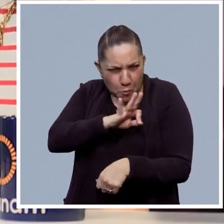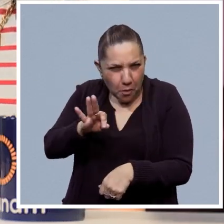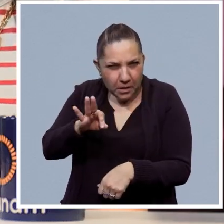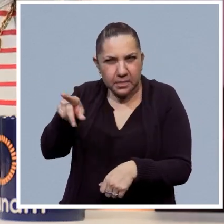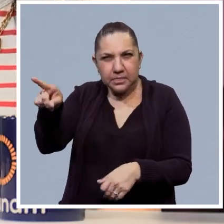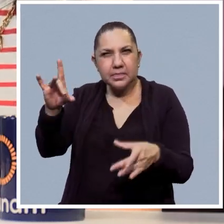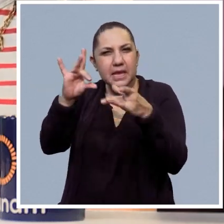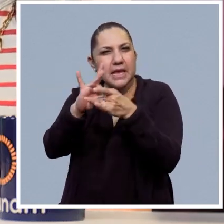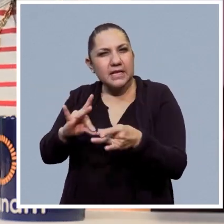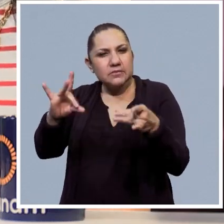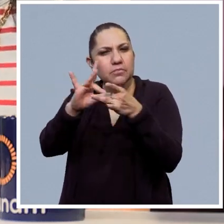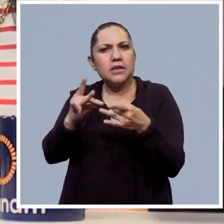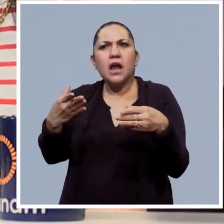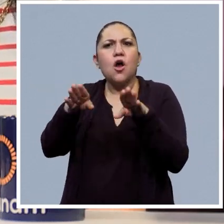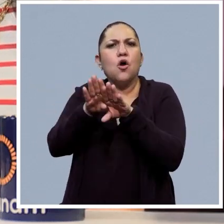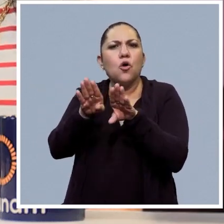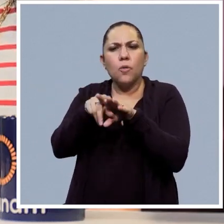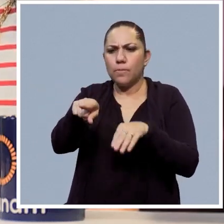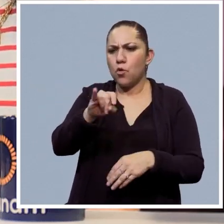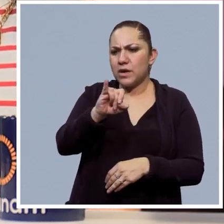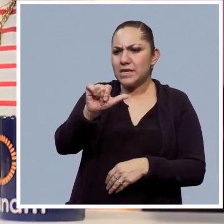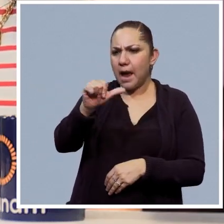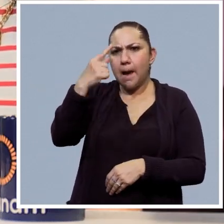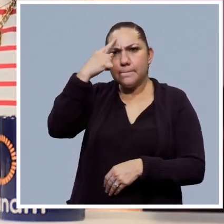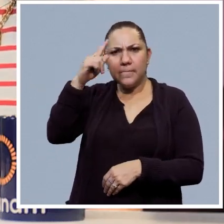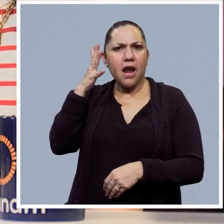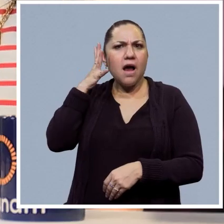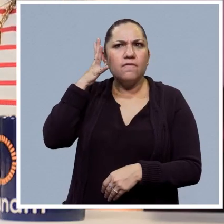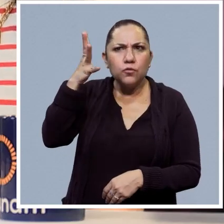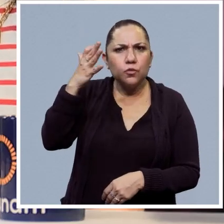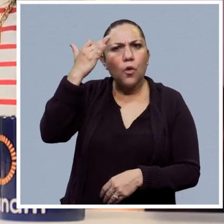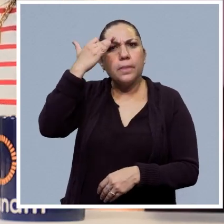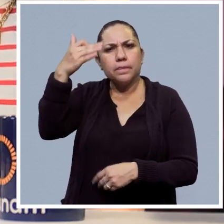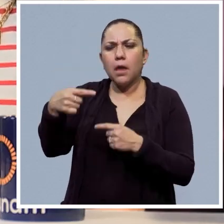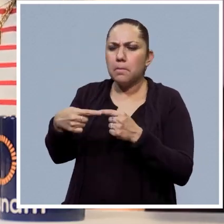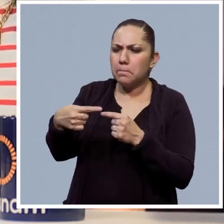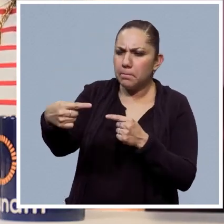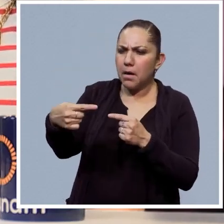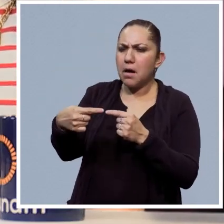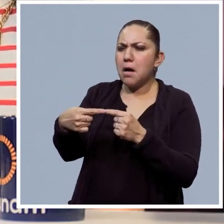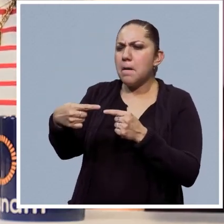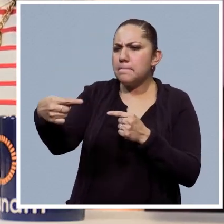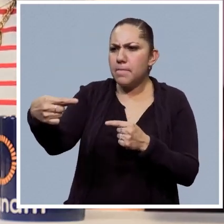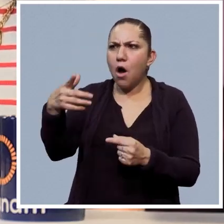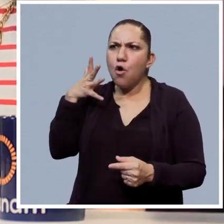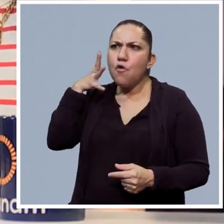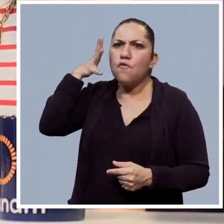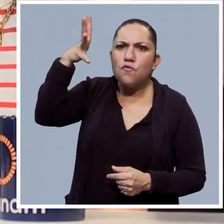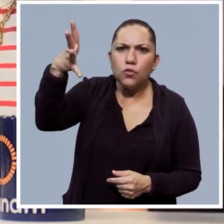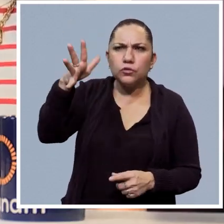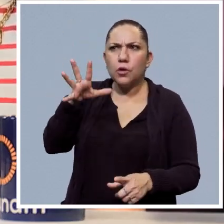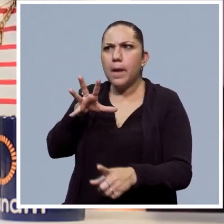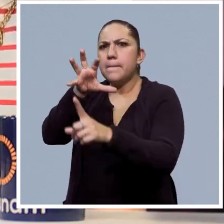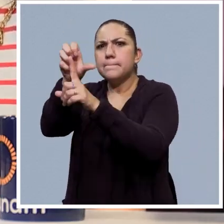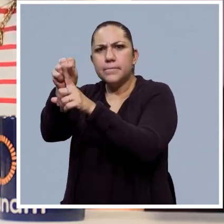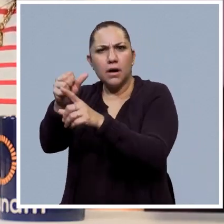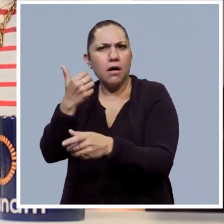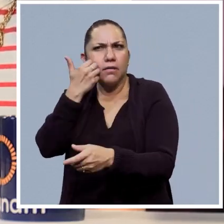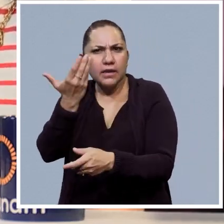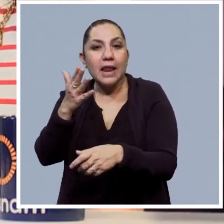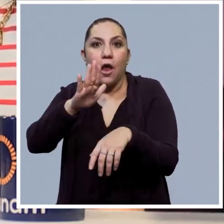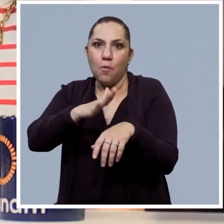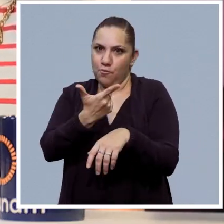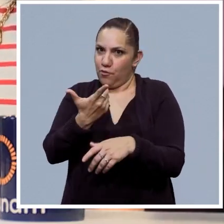futuro, ¿qué se espera alcanzar con la inteligencia artificial a corto, mediano y largo plazo? Teniendo en cuenta pues también toda esta controversia que se ha